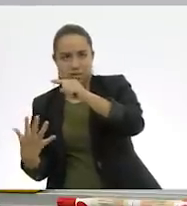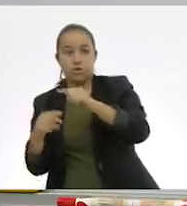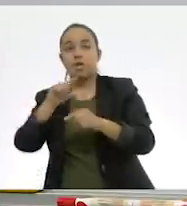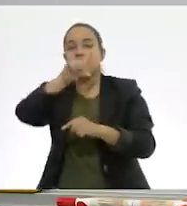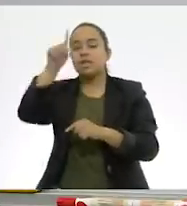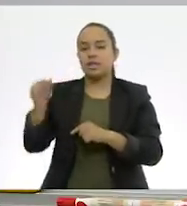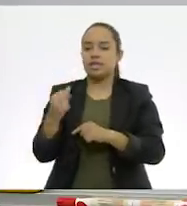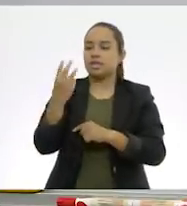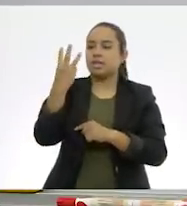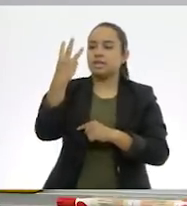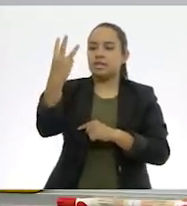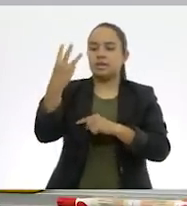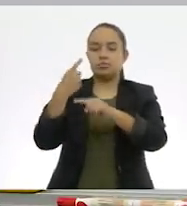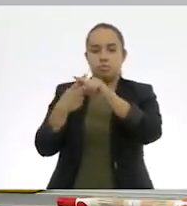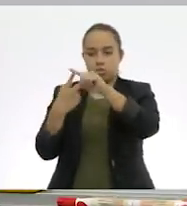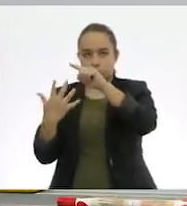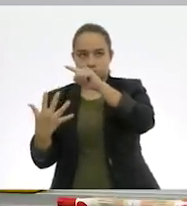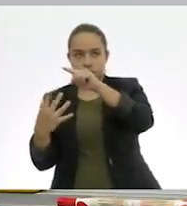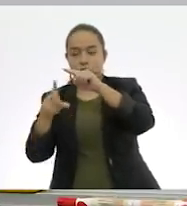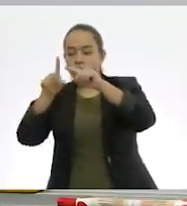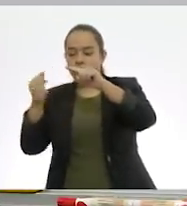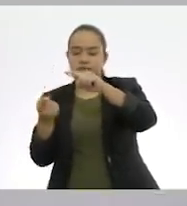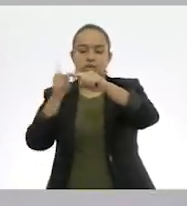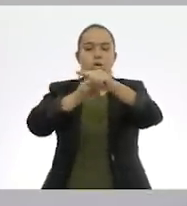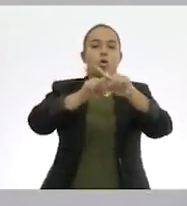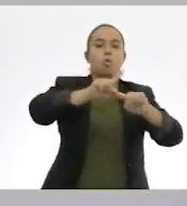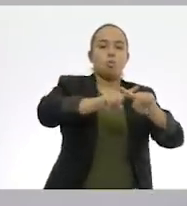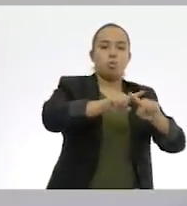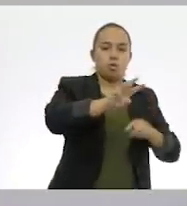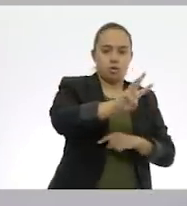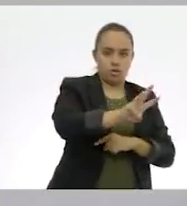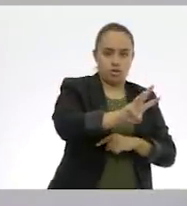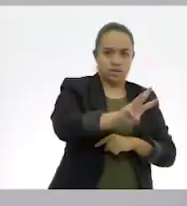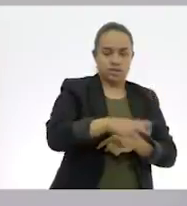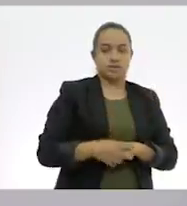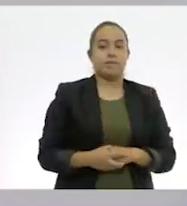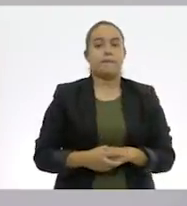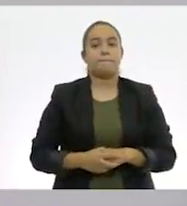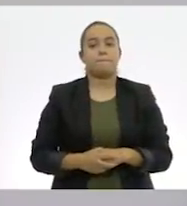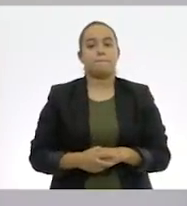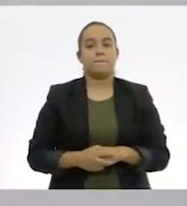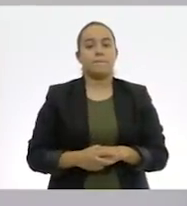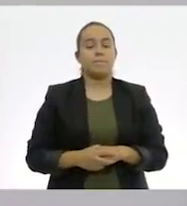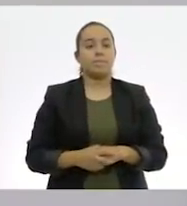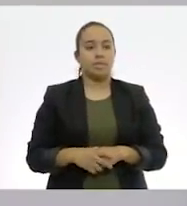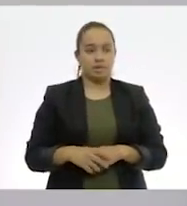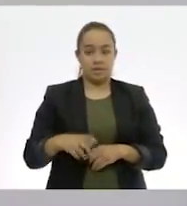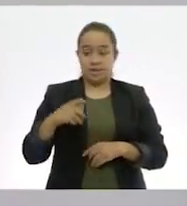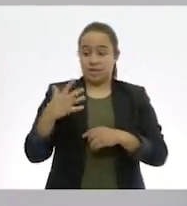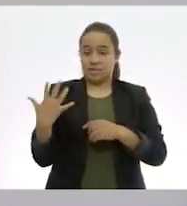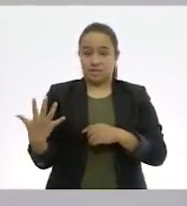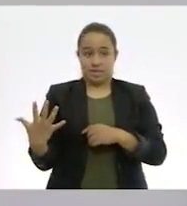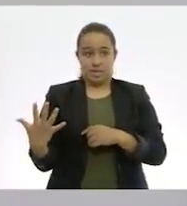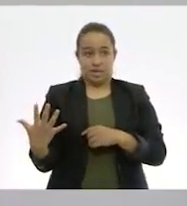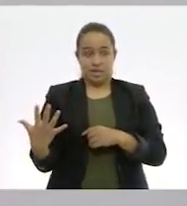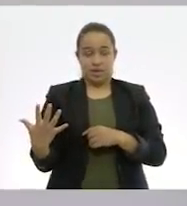posteriormente, nuestra segunda fracción por el denominador de la primera. Entonces, en este caso, si el denominador es cinco, yo voy